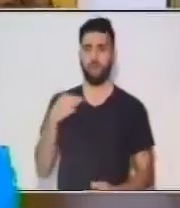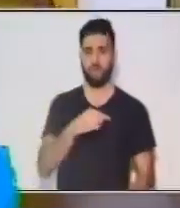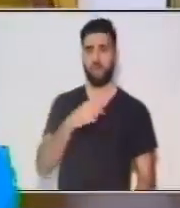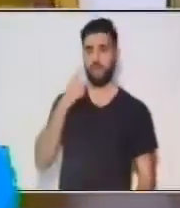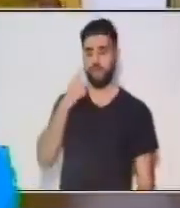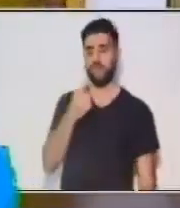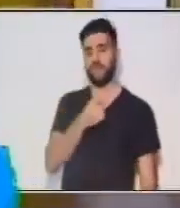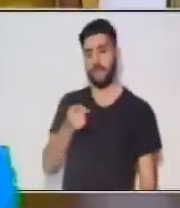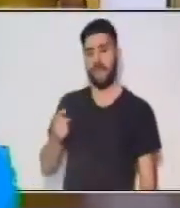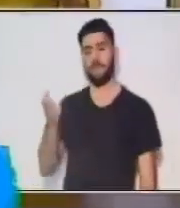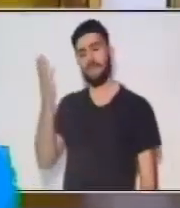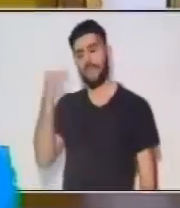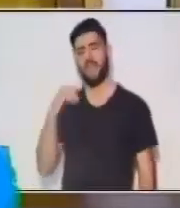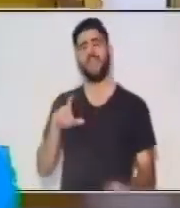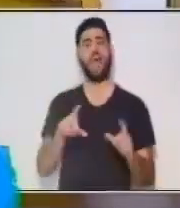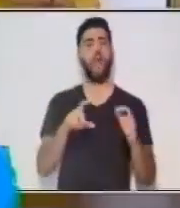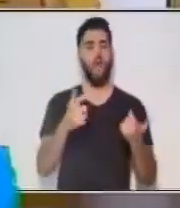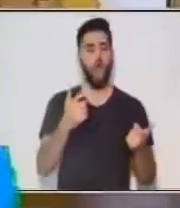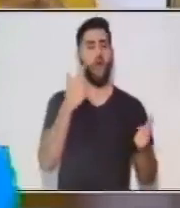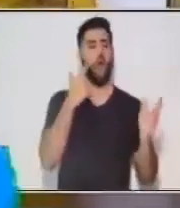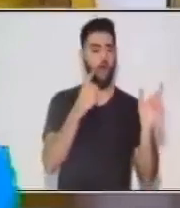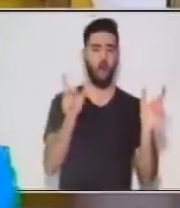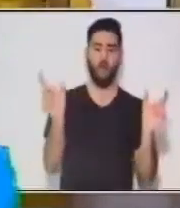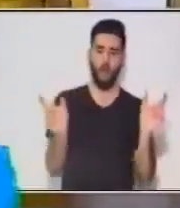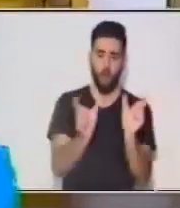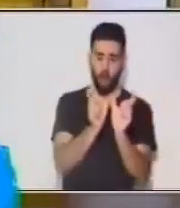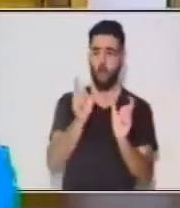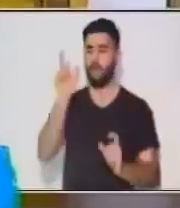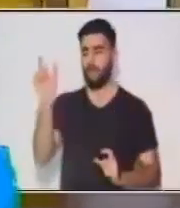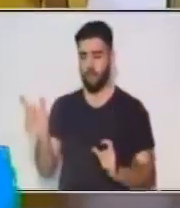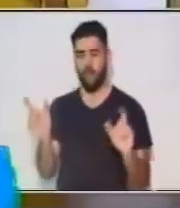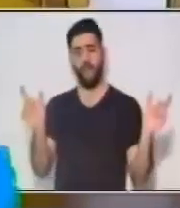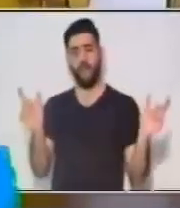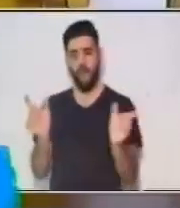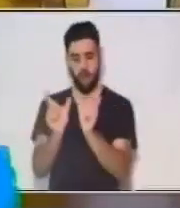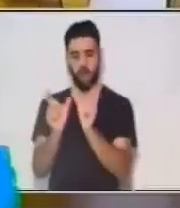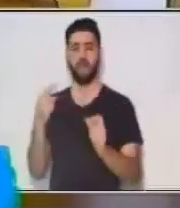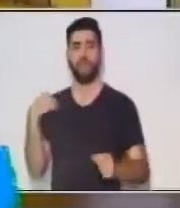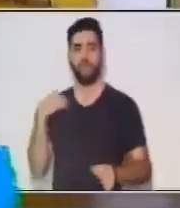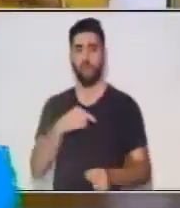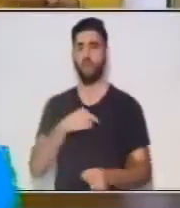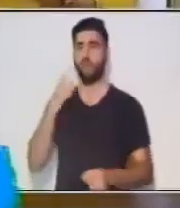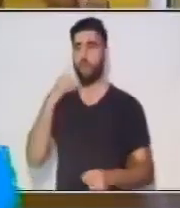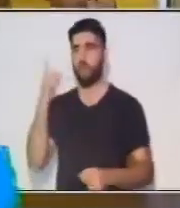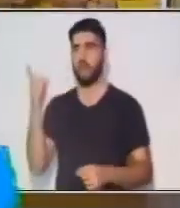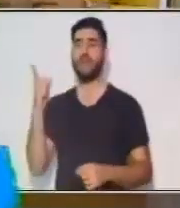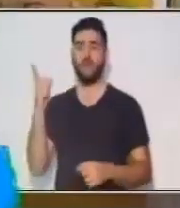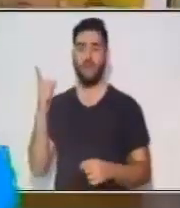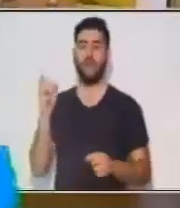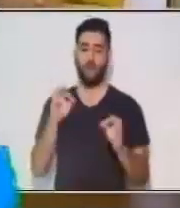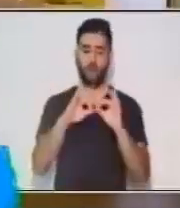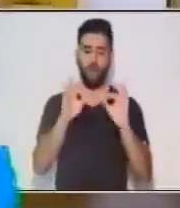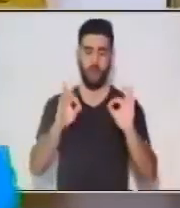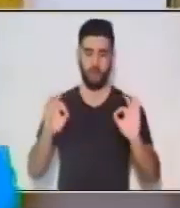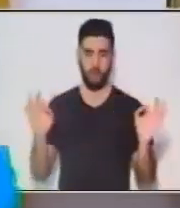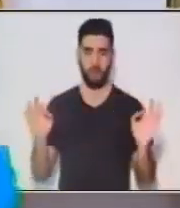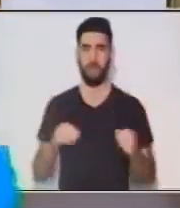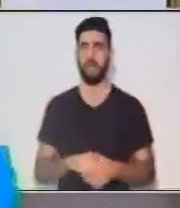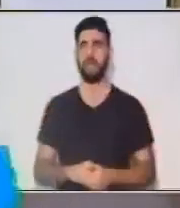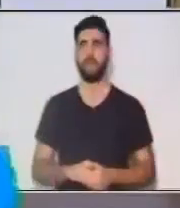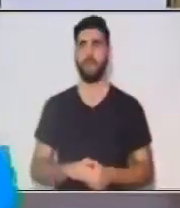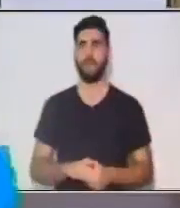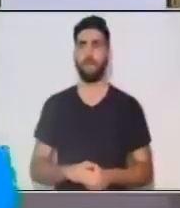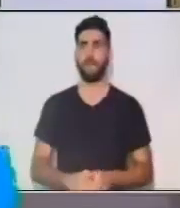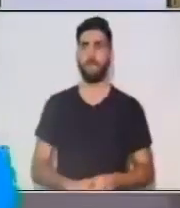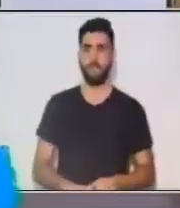como iban compuestas, que iban divididas. Hoy vamos a ver en sí lo que es la oración. Empecemos. La